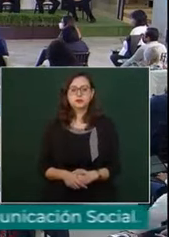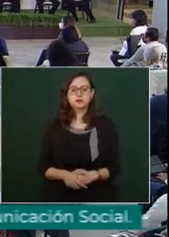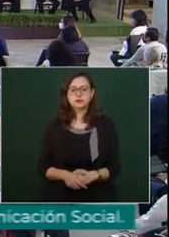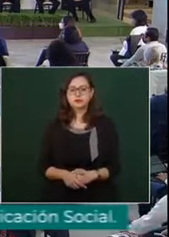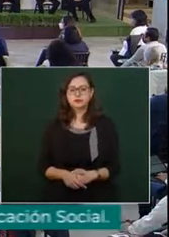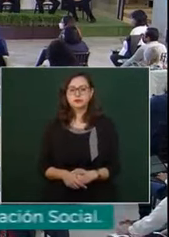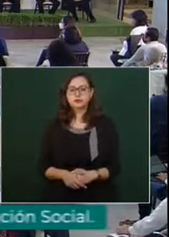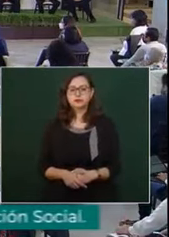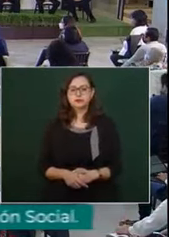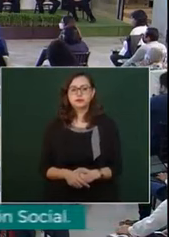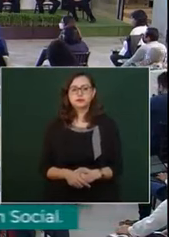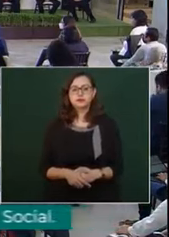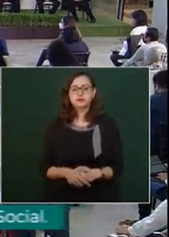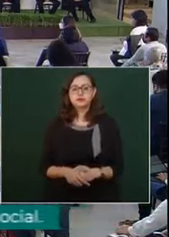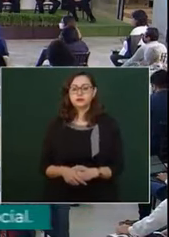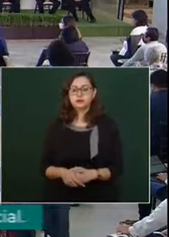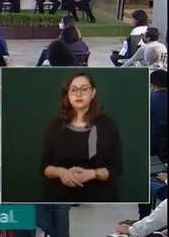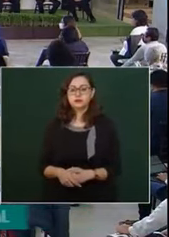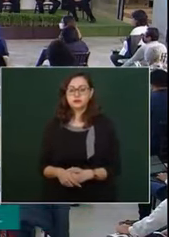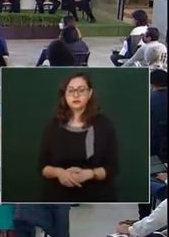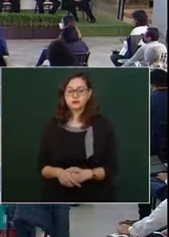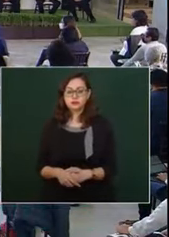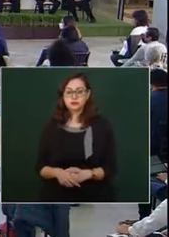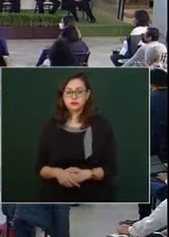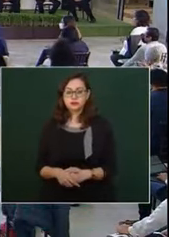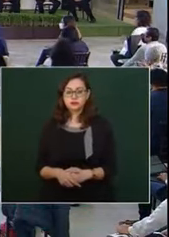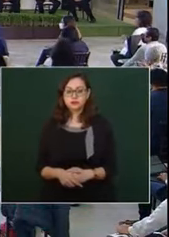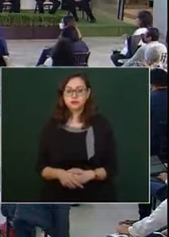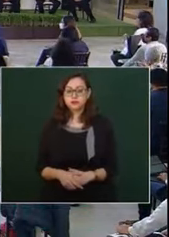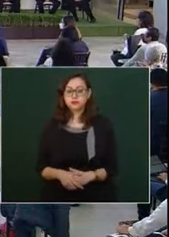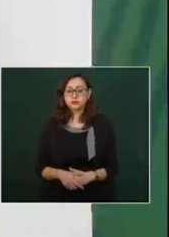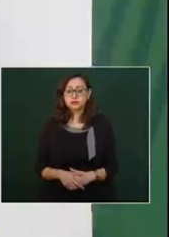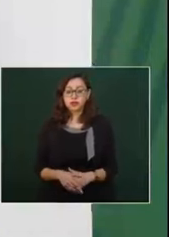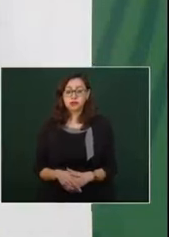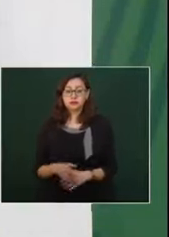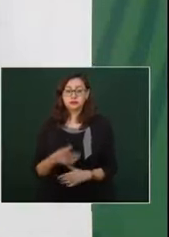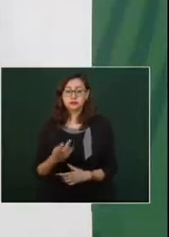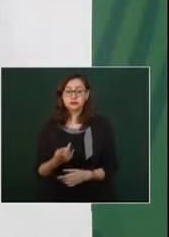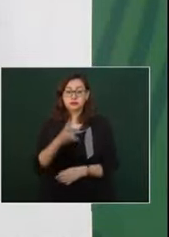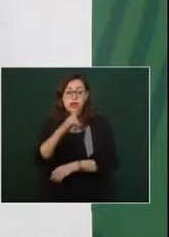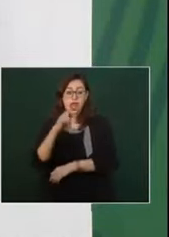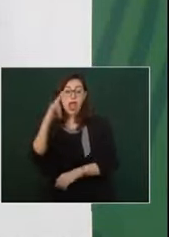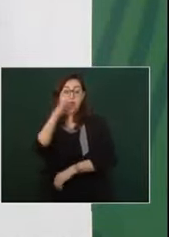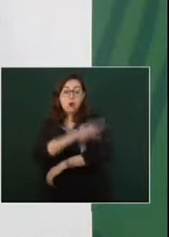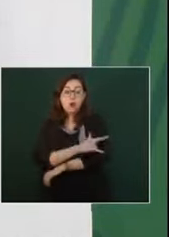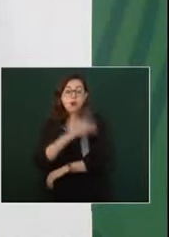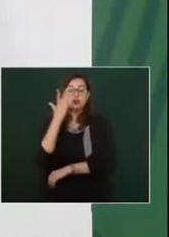Dice, quiero que nuestro amor sea como el aeropuerto de Santa Lucía